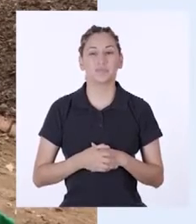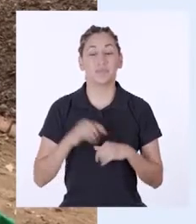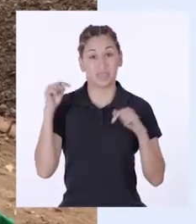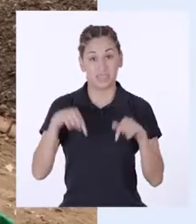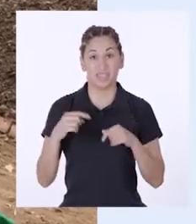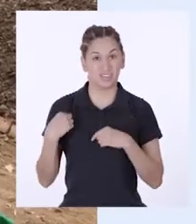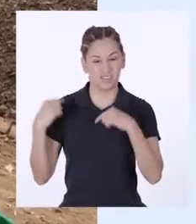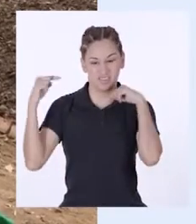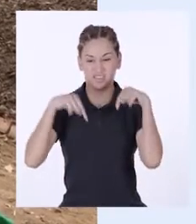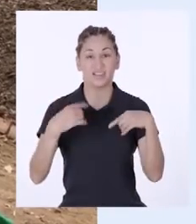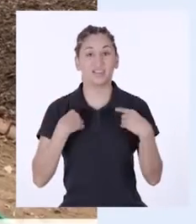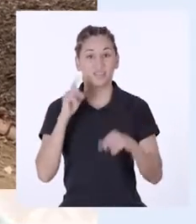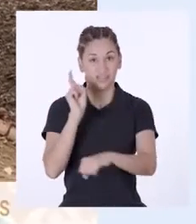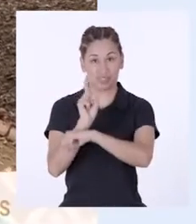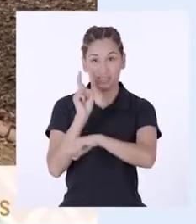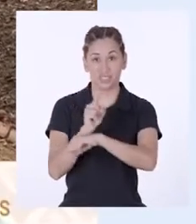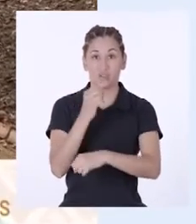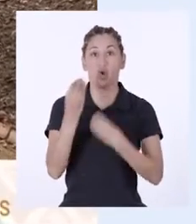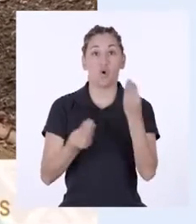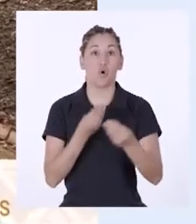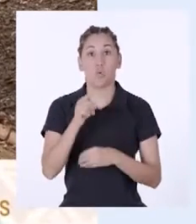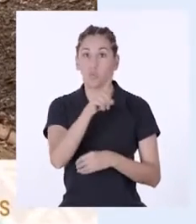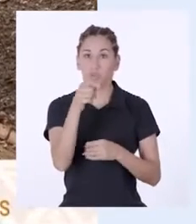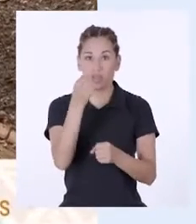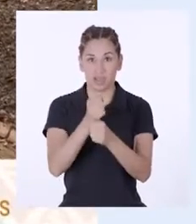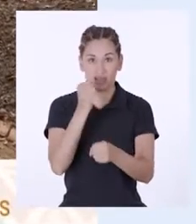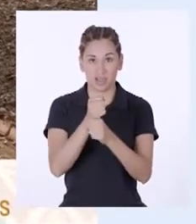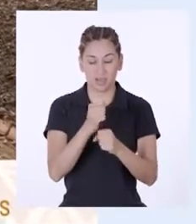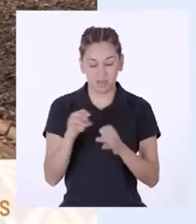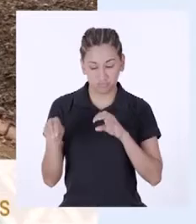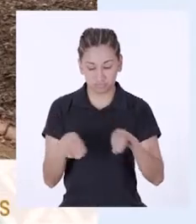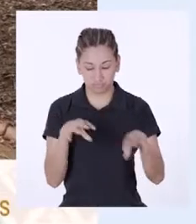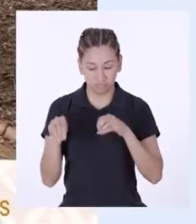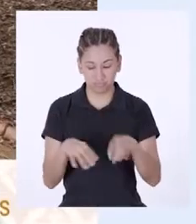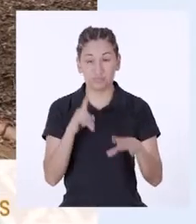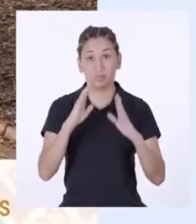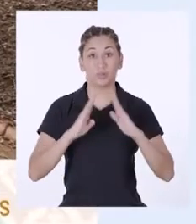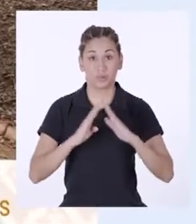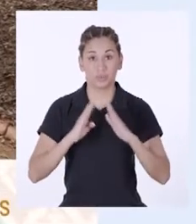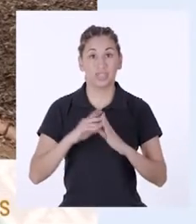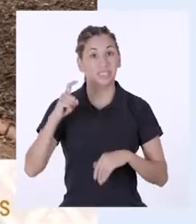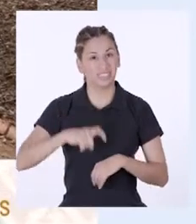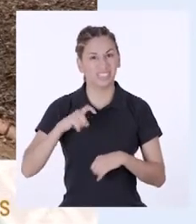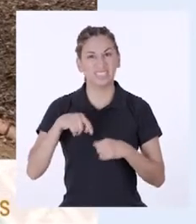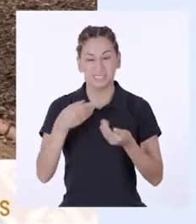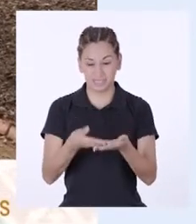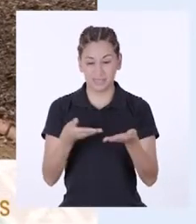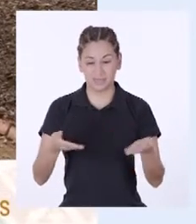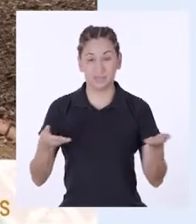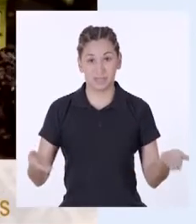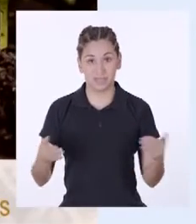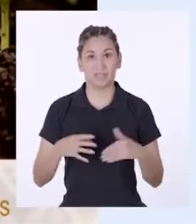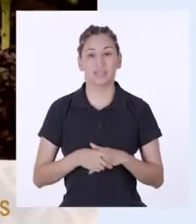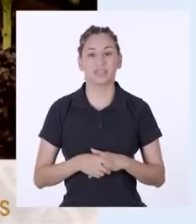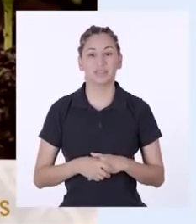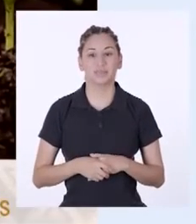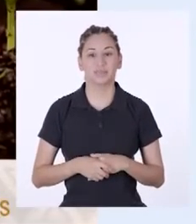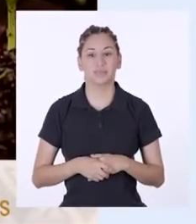oportunidad les voy a enseñar a cómo realizar compostajes en sus hogares y para ello necesitamos los siguientes materiales e insumos.